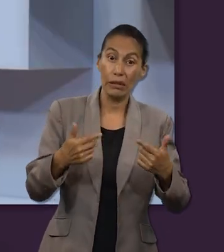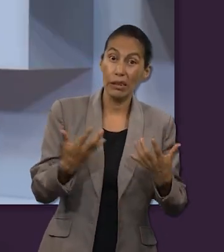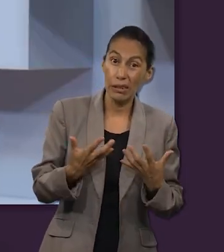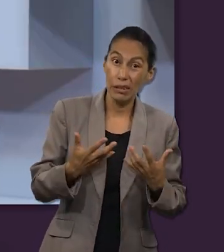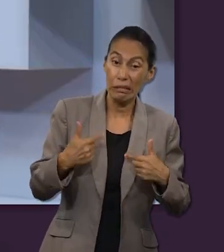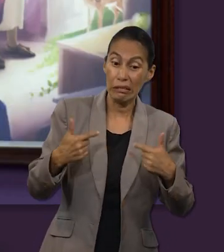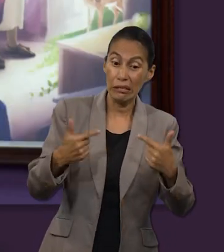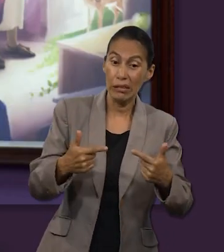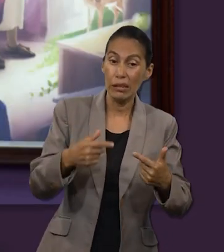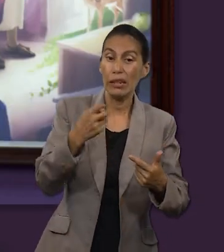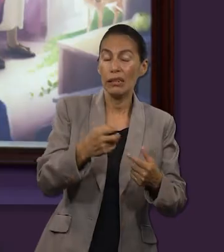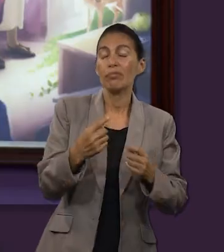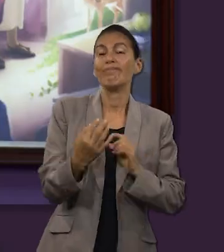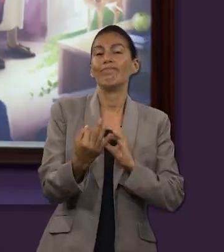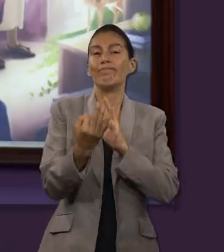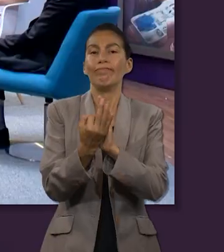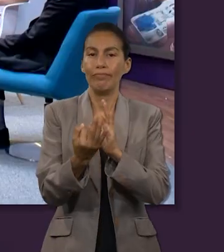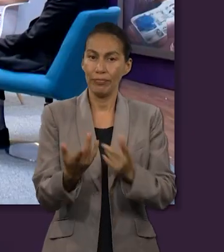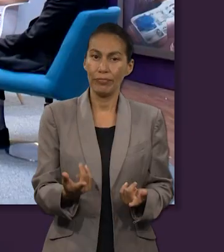consecuencias de lo que hayamos hecho.